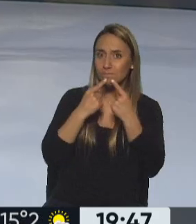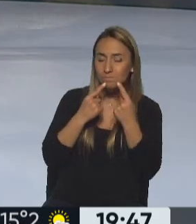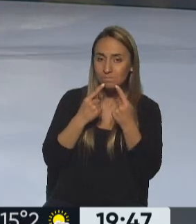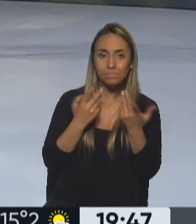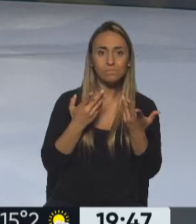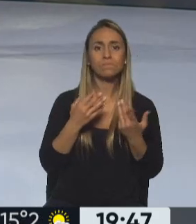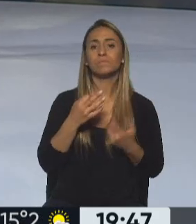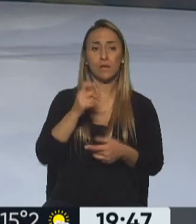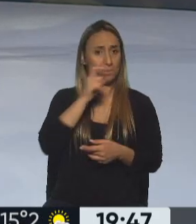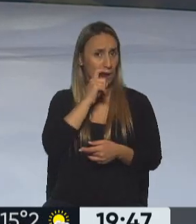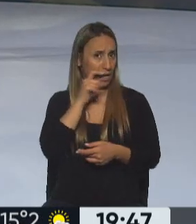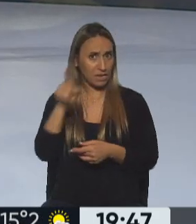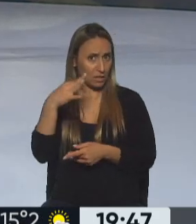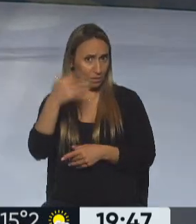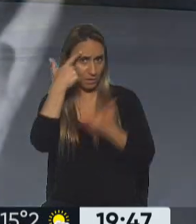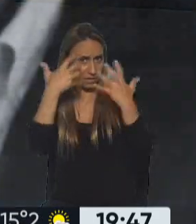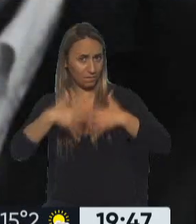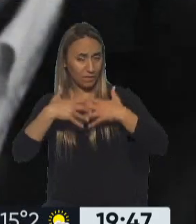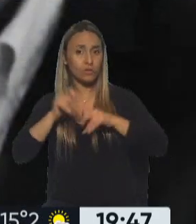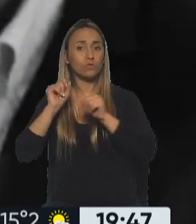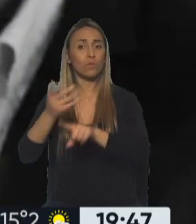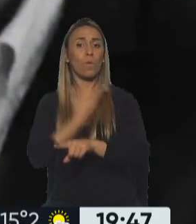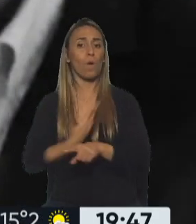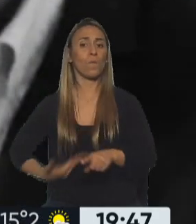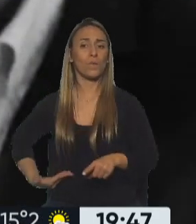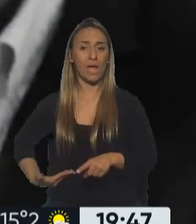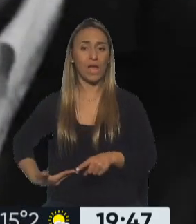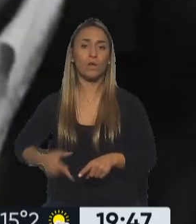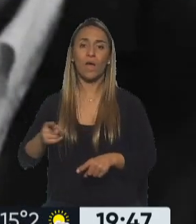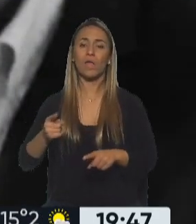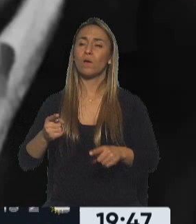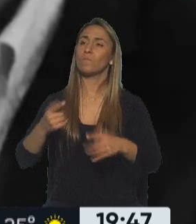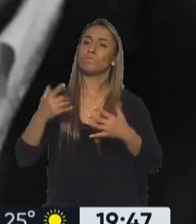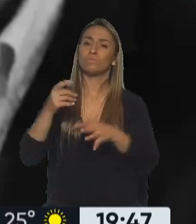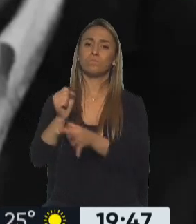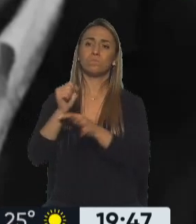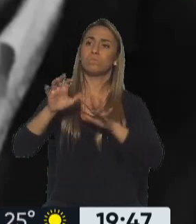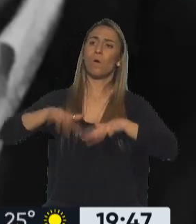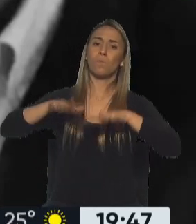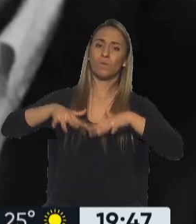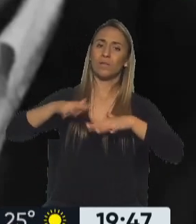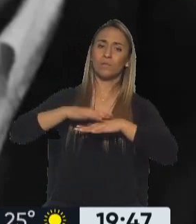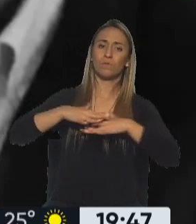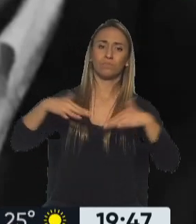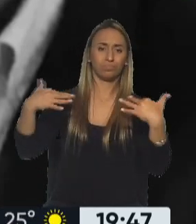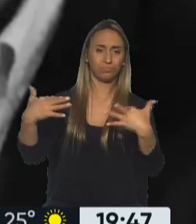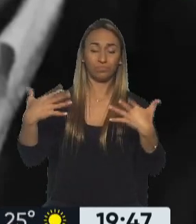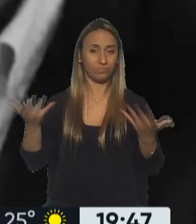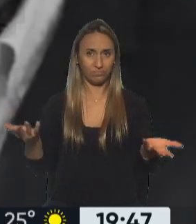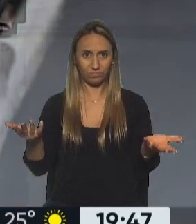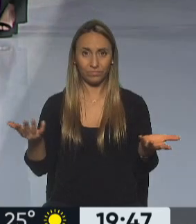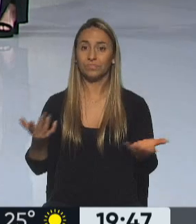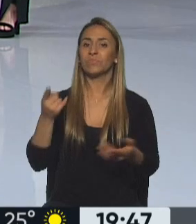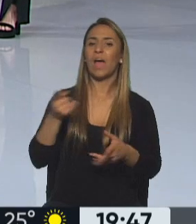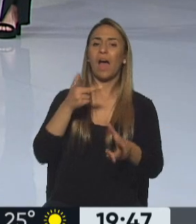dice, Macri tiene que reflexionar porque en su gobierno él tuvo un populismo institucional. Facundo Manes habla del